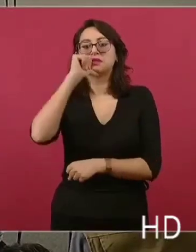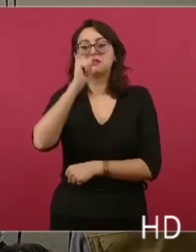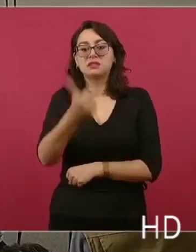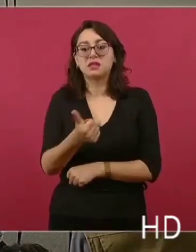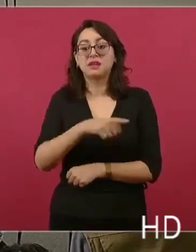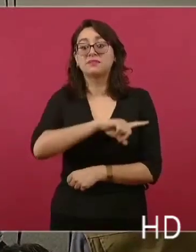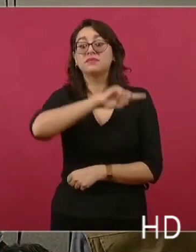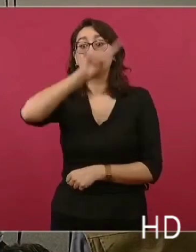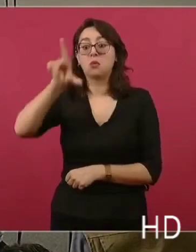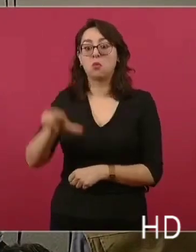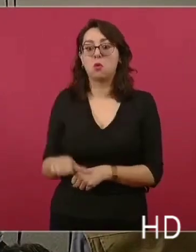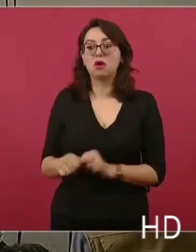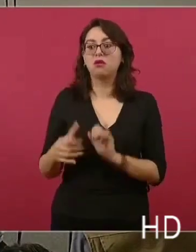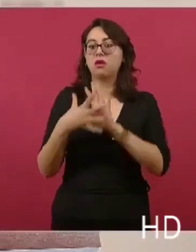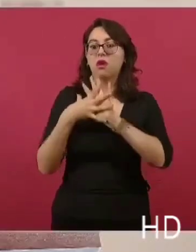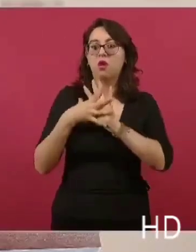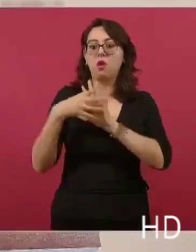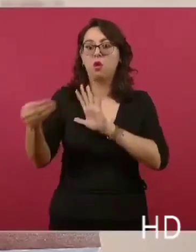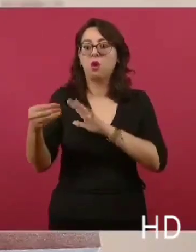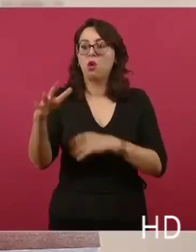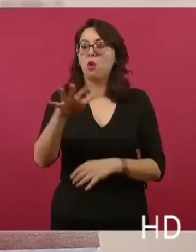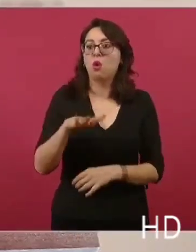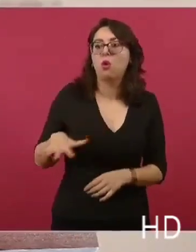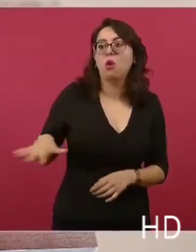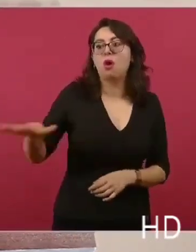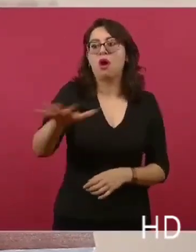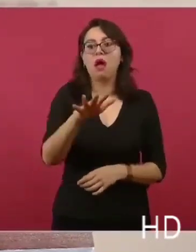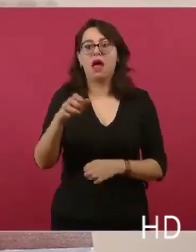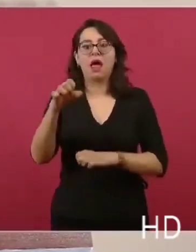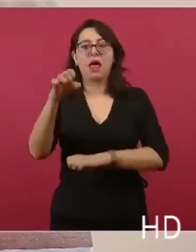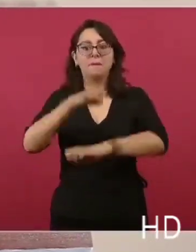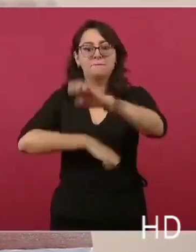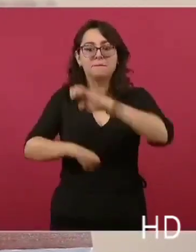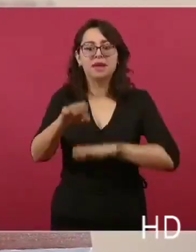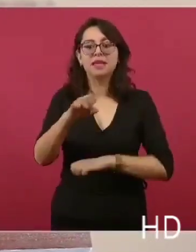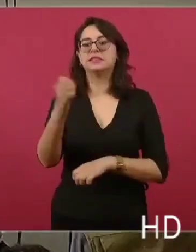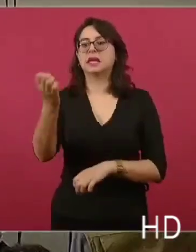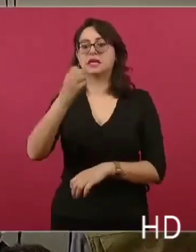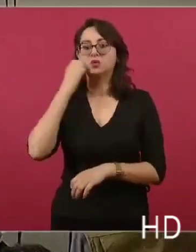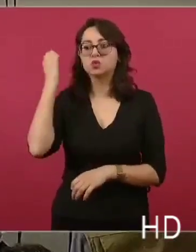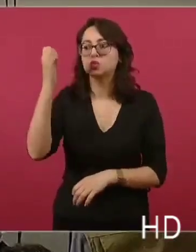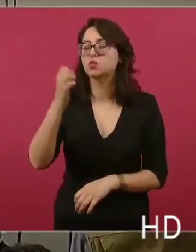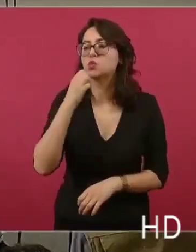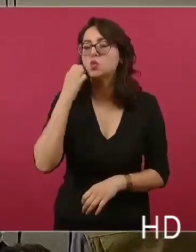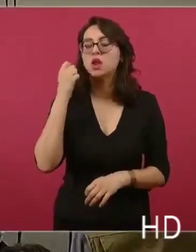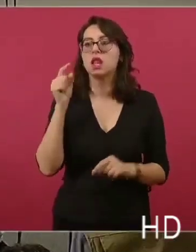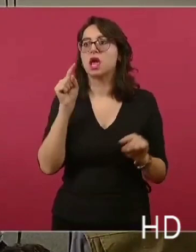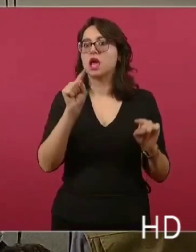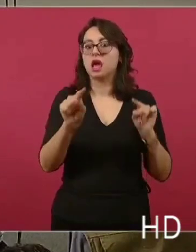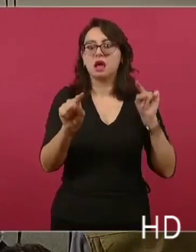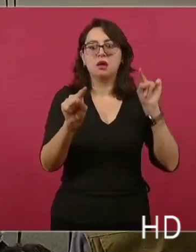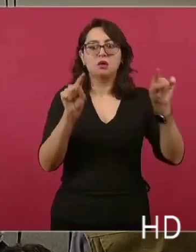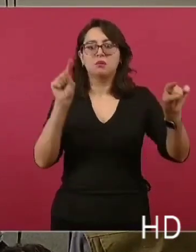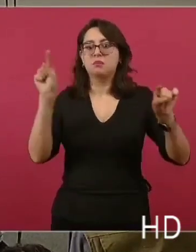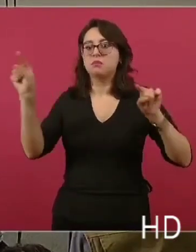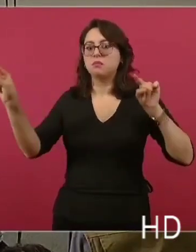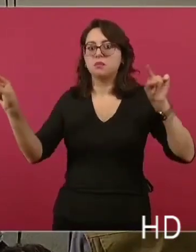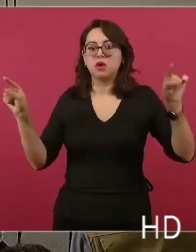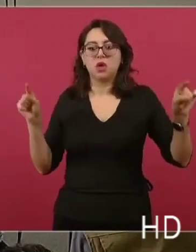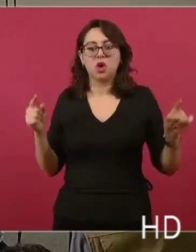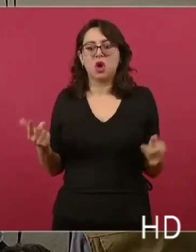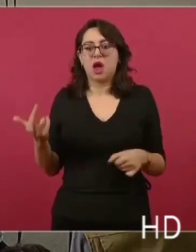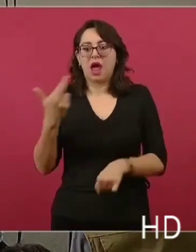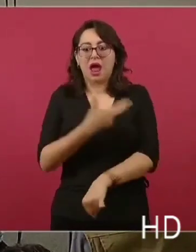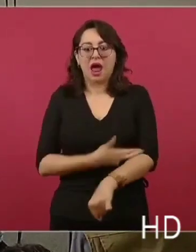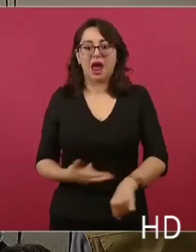llegó a todas partes. No solamente era el presupuesto, era también toda la